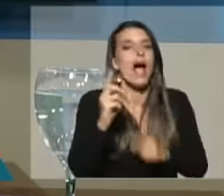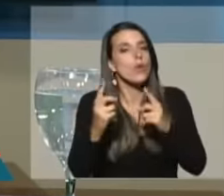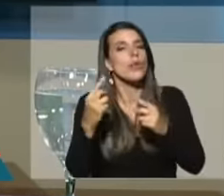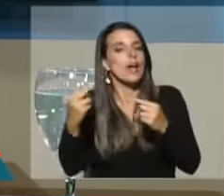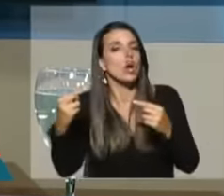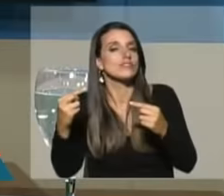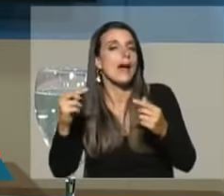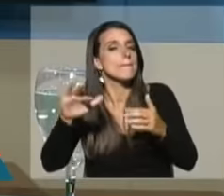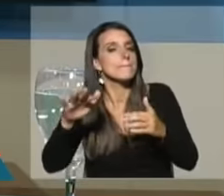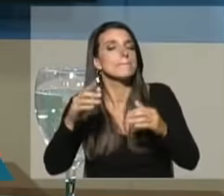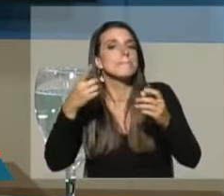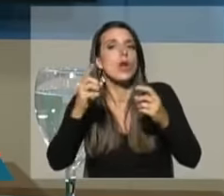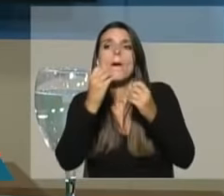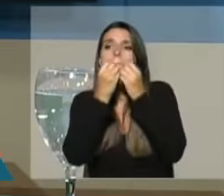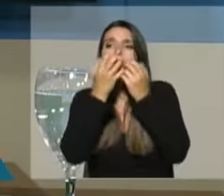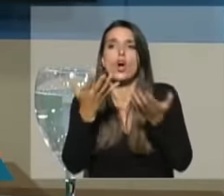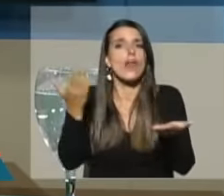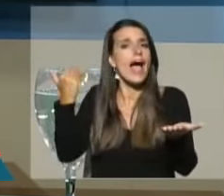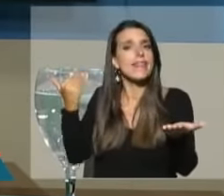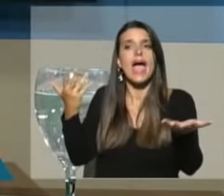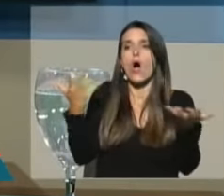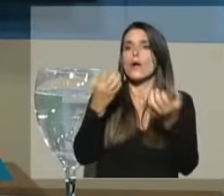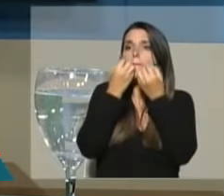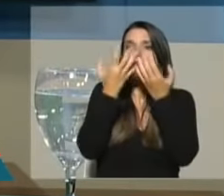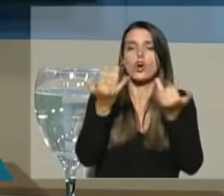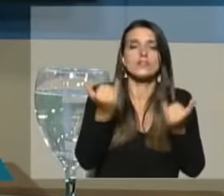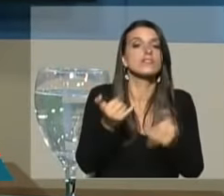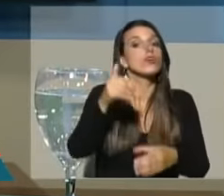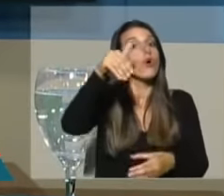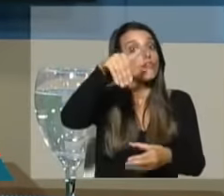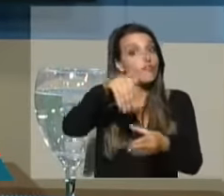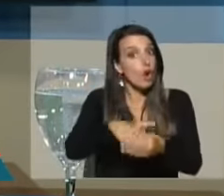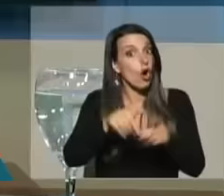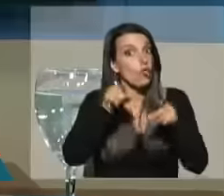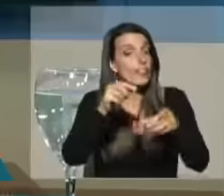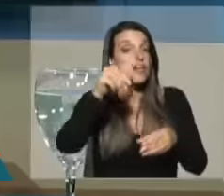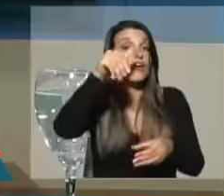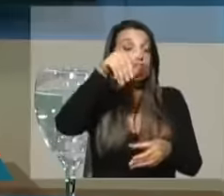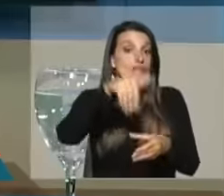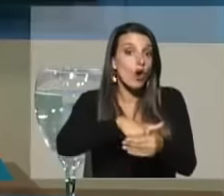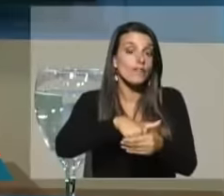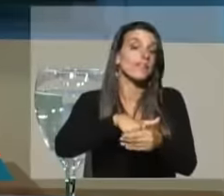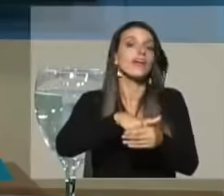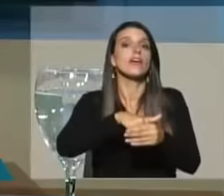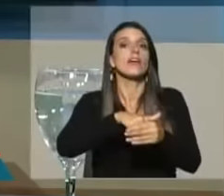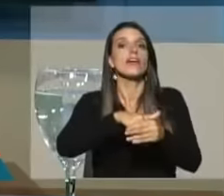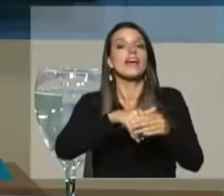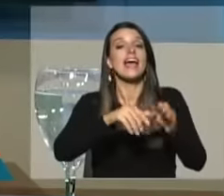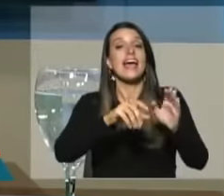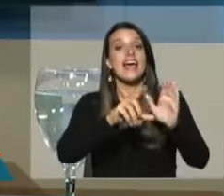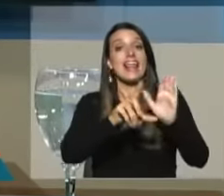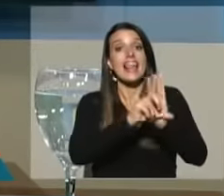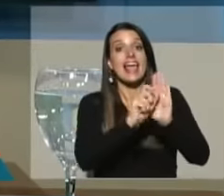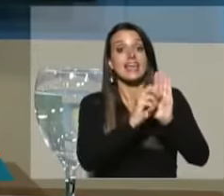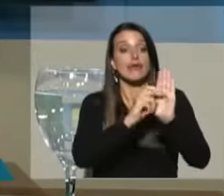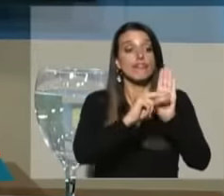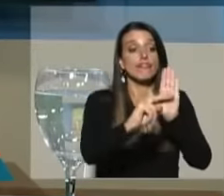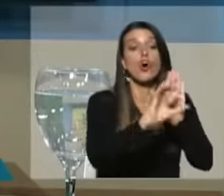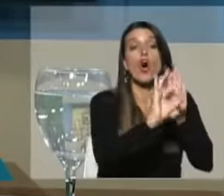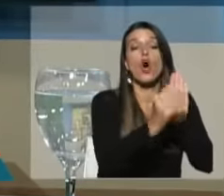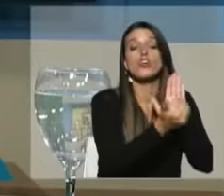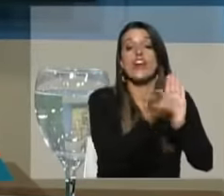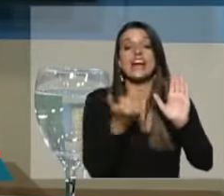sí todo está mucho mejor ahora voté a la derogación o no de los artículos por la LUC